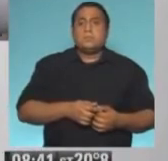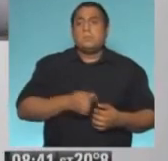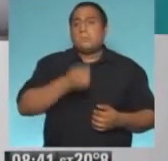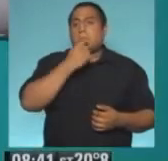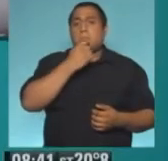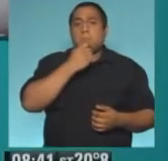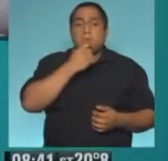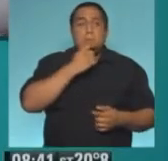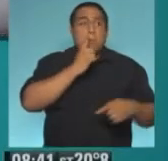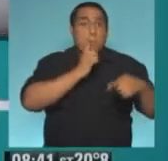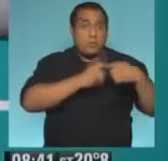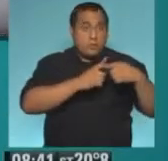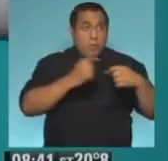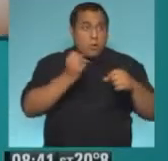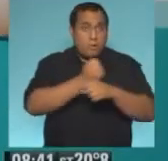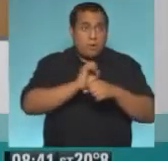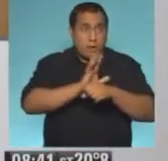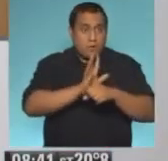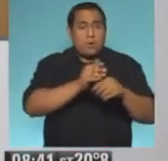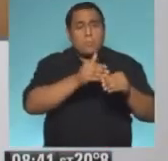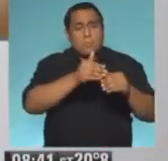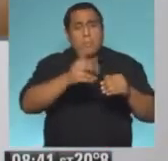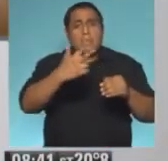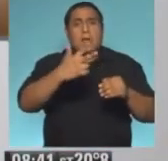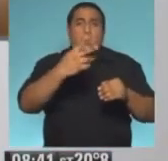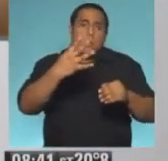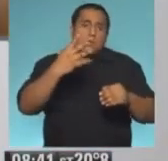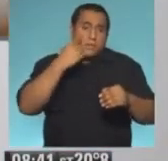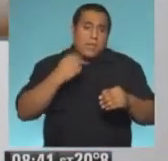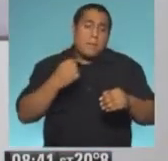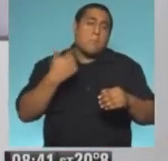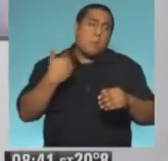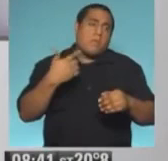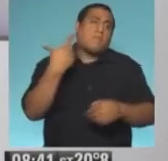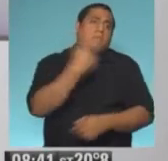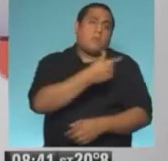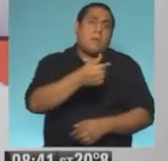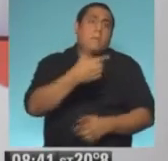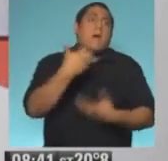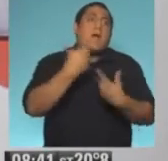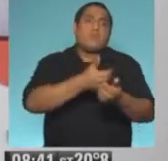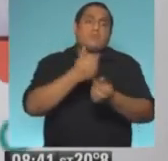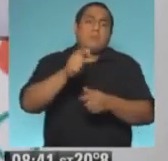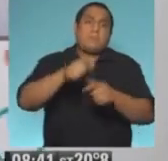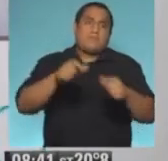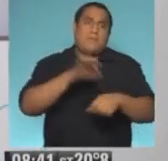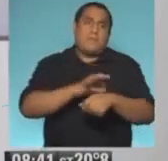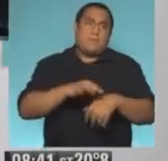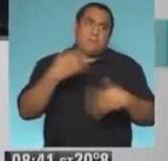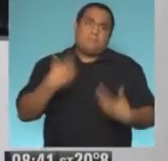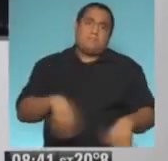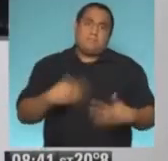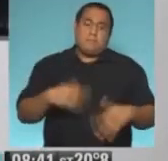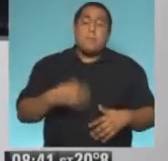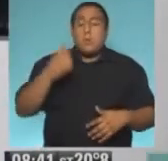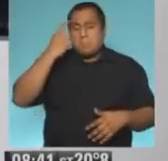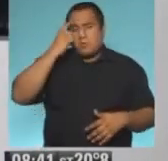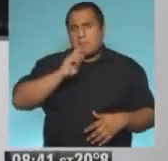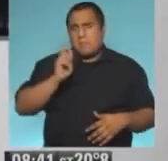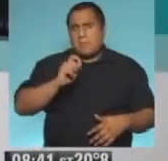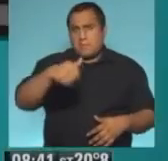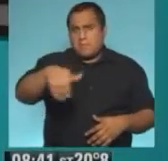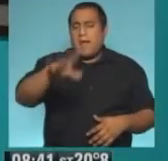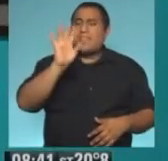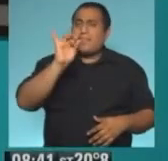luego de dar positivo. Y eso es una buena noticia porque puede ayudar a las personas más enfermas. Pero pienso que los próximos meses van a ser